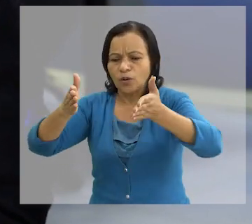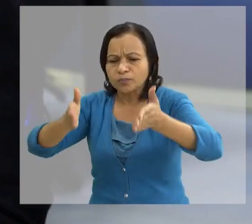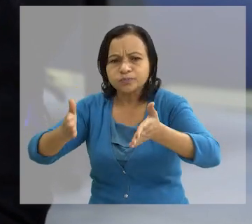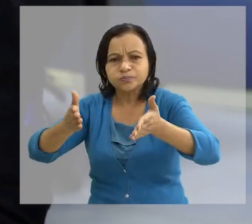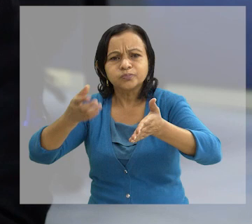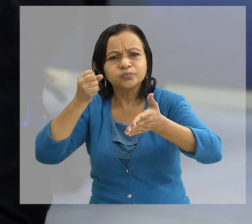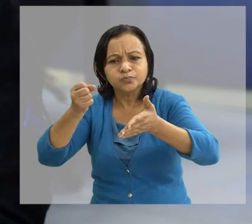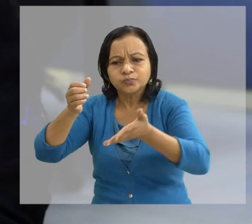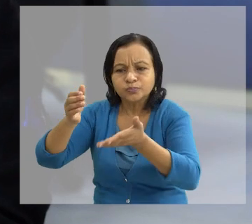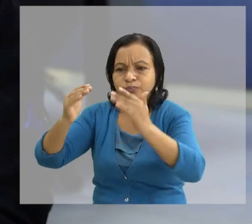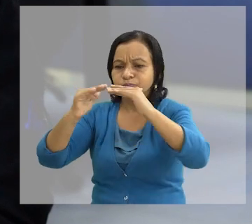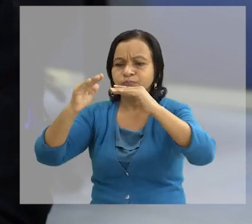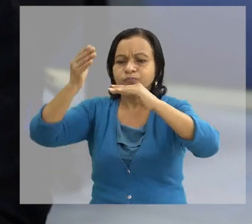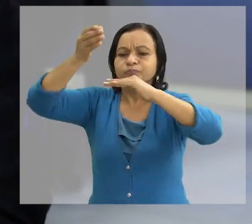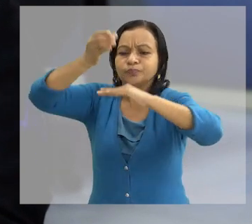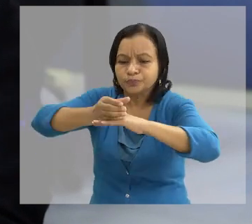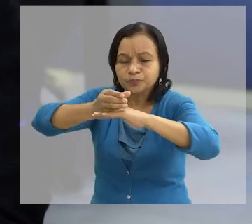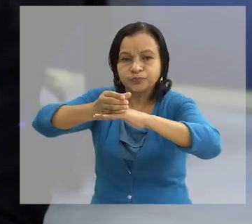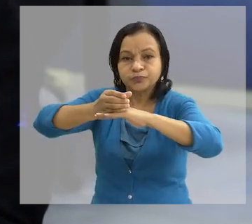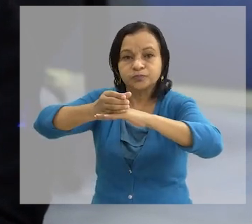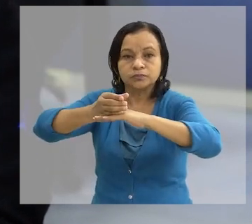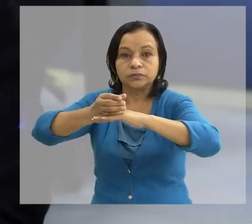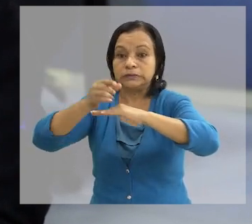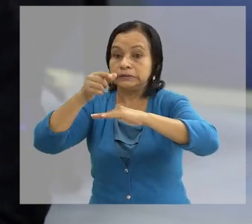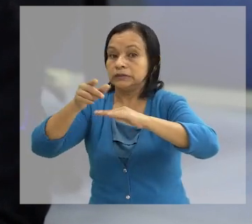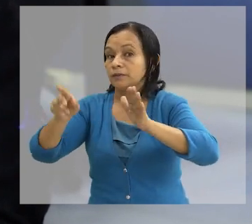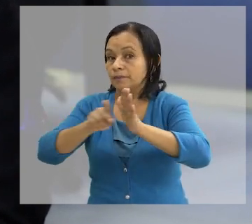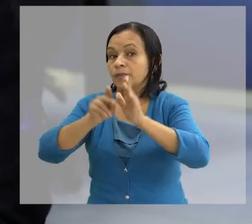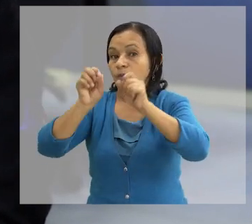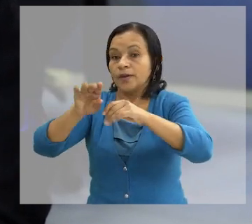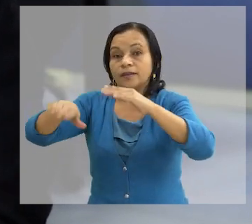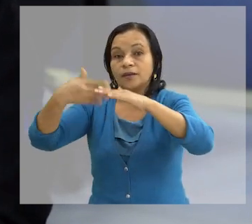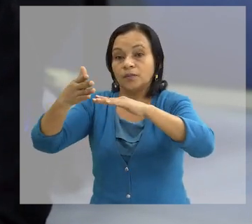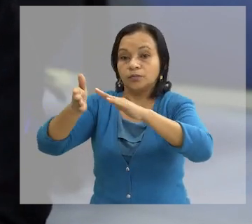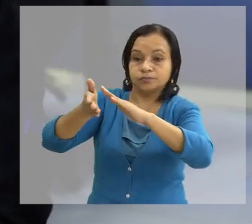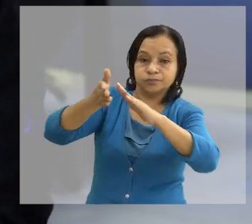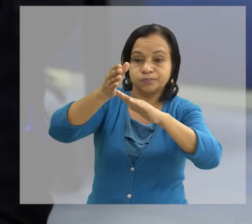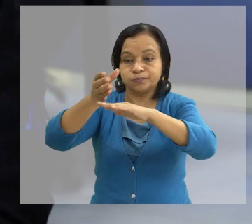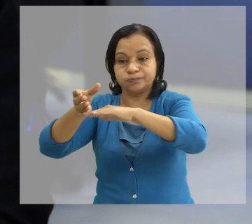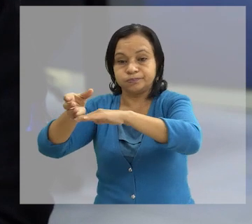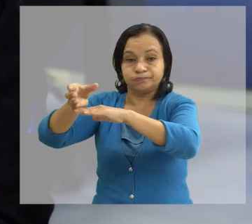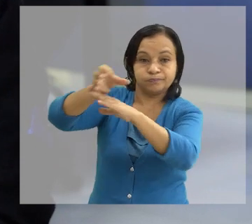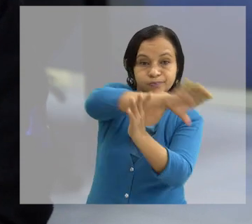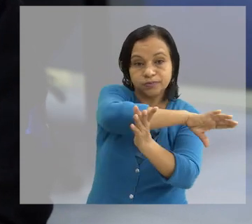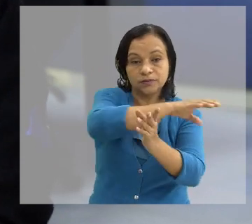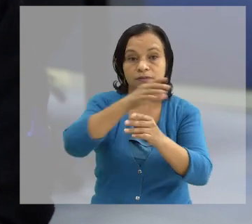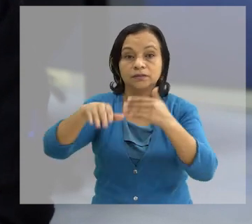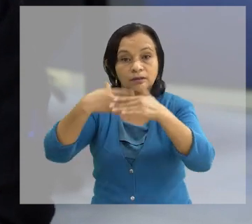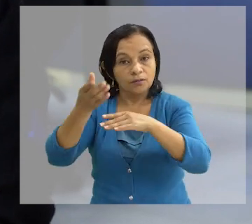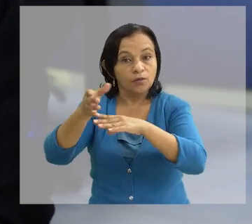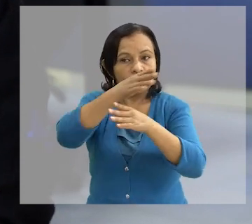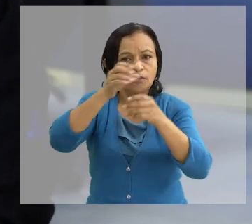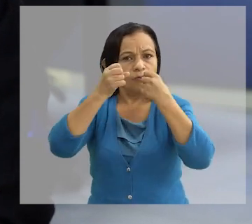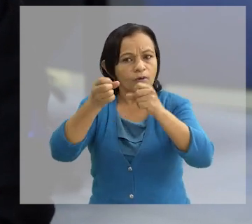sobre los techos para fijarnos lo que podría ocasionar que estos materiales debido